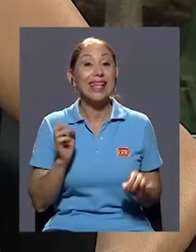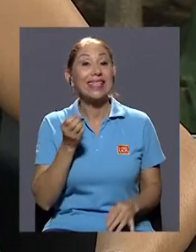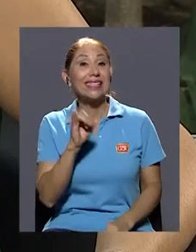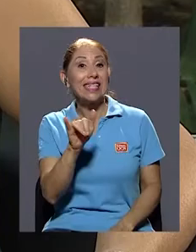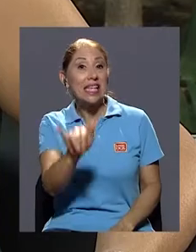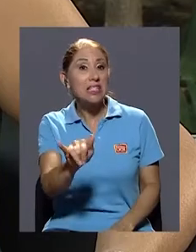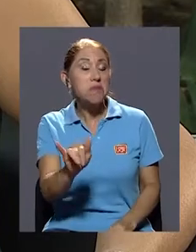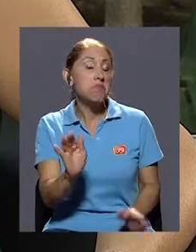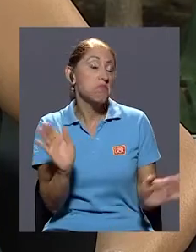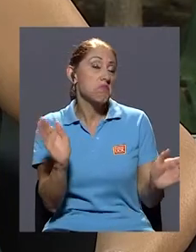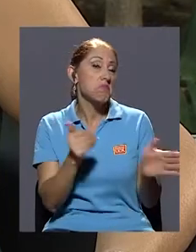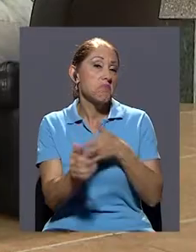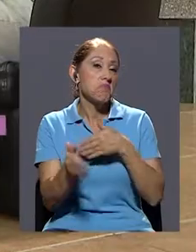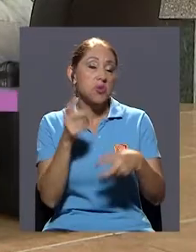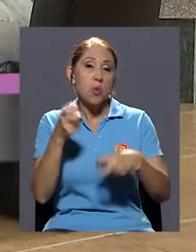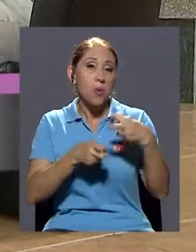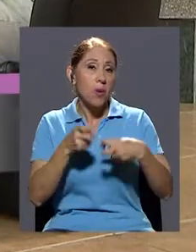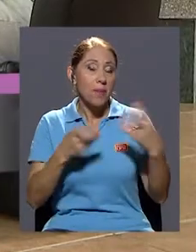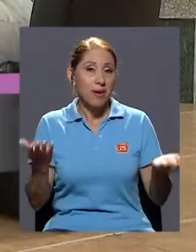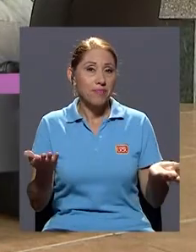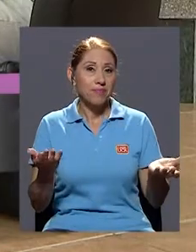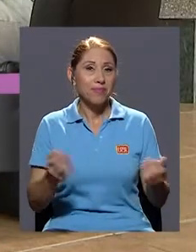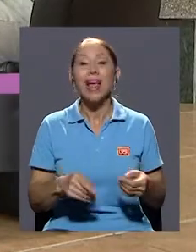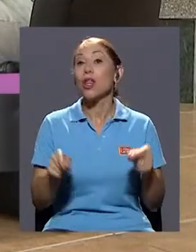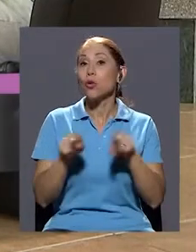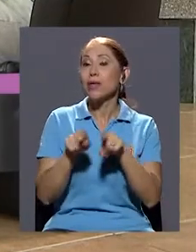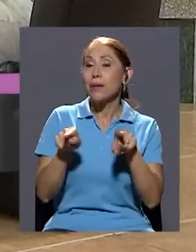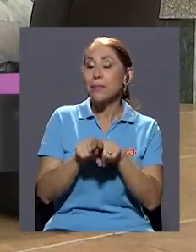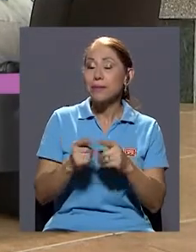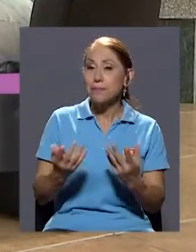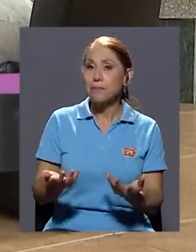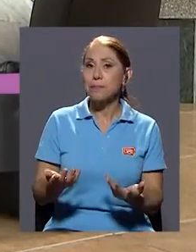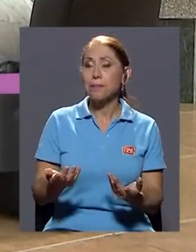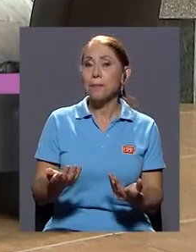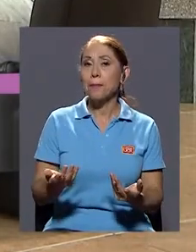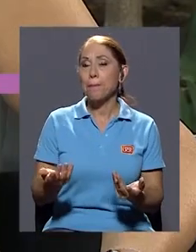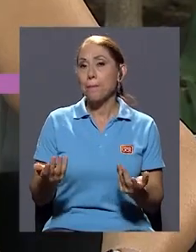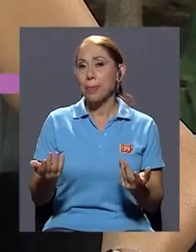y si es así, no hay problema. No, y también, no sé, Mariano, hablo,